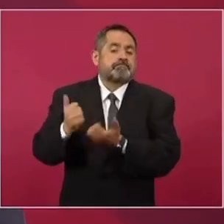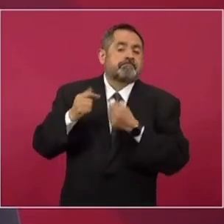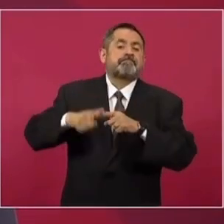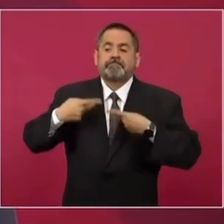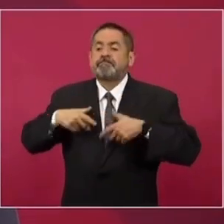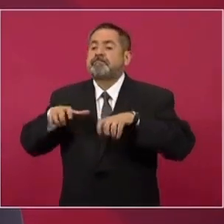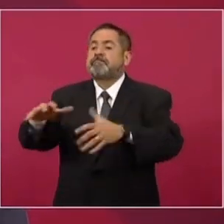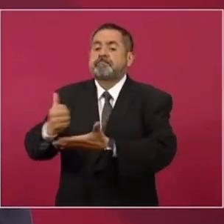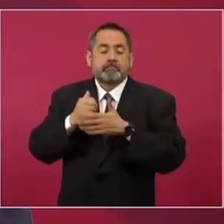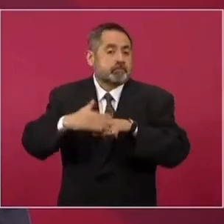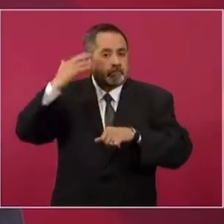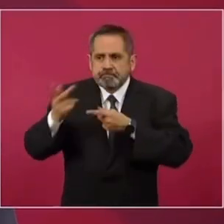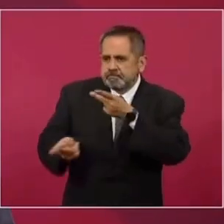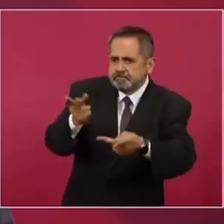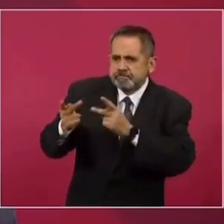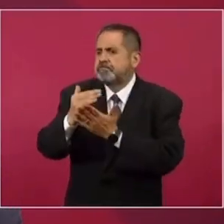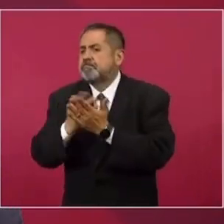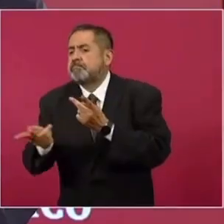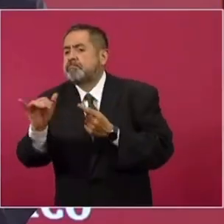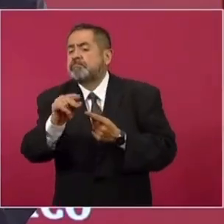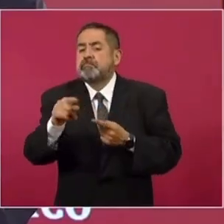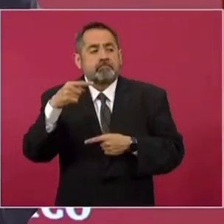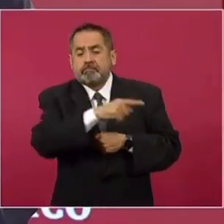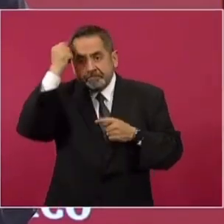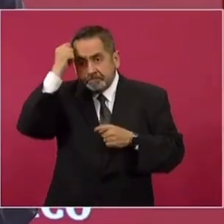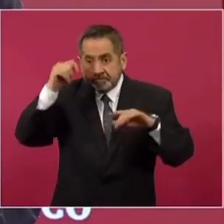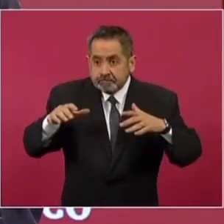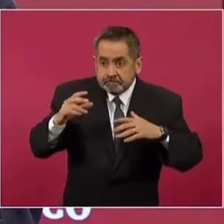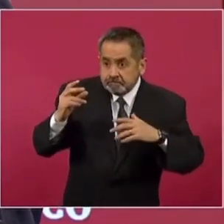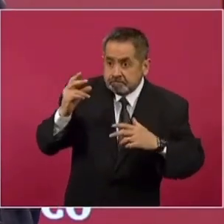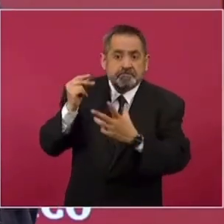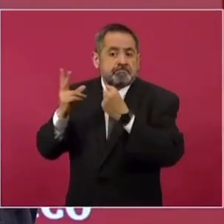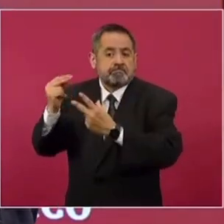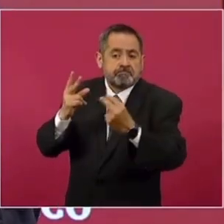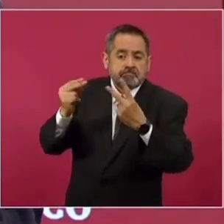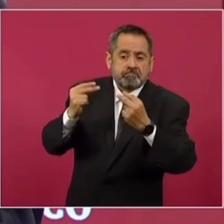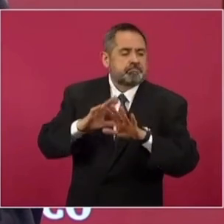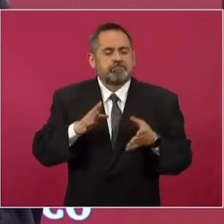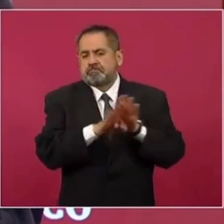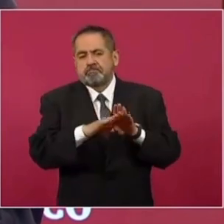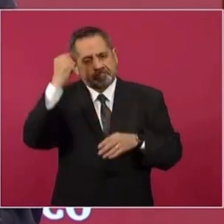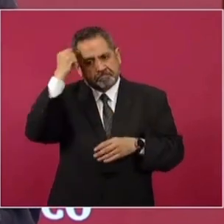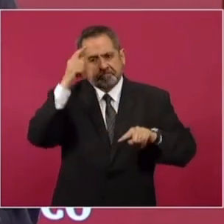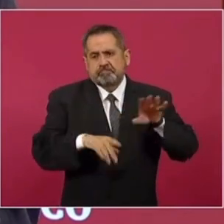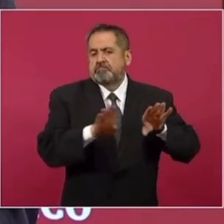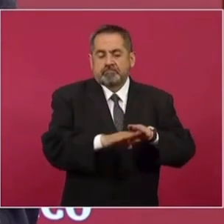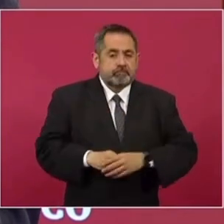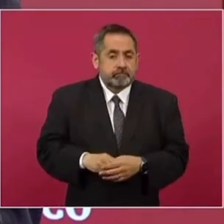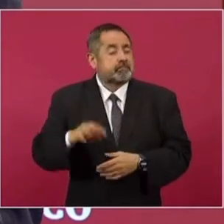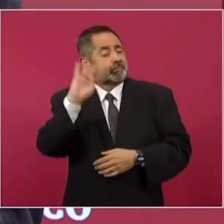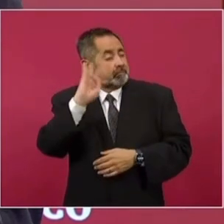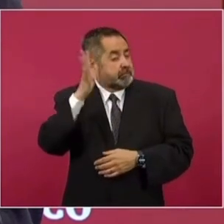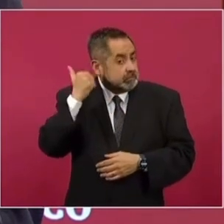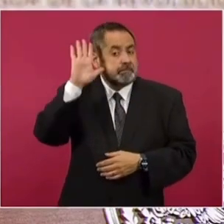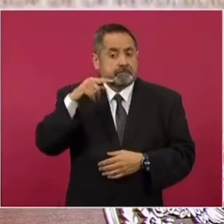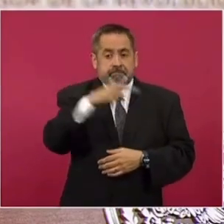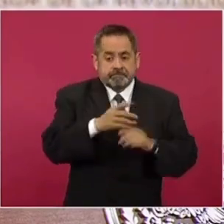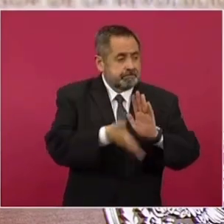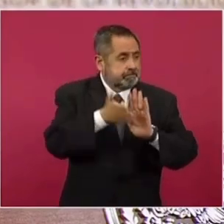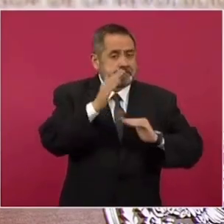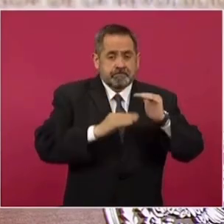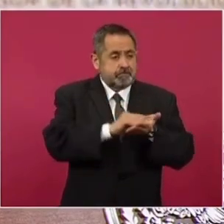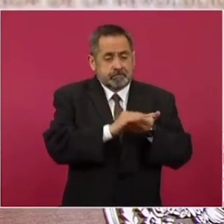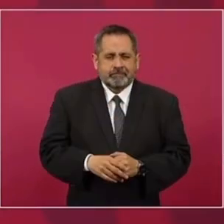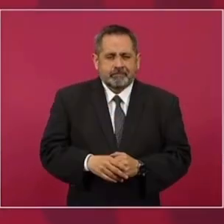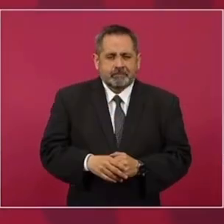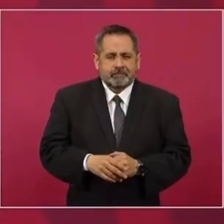mejor. Porque se hizo una consulta y el pueblo dijo no al aeropuerto del lago de Texcoco. Si se hubiese construido ese aeropuerto en el lago de Texcoco, si hubiésemos